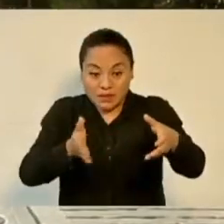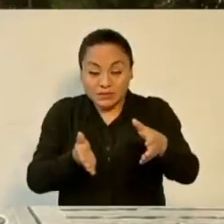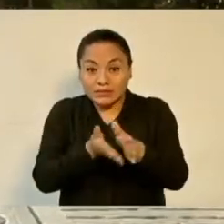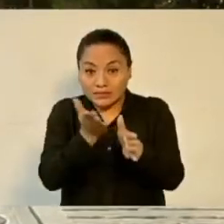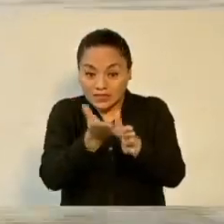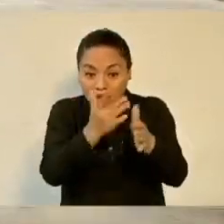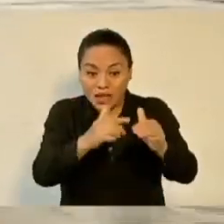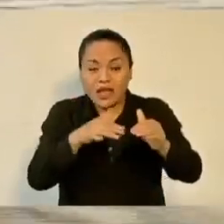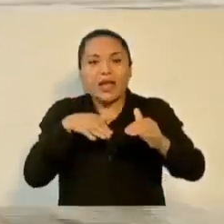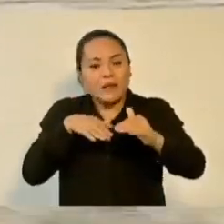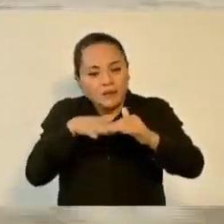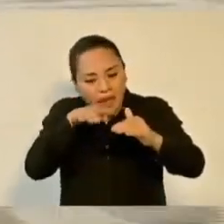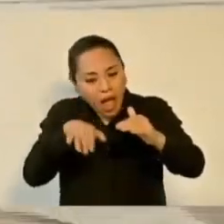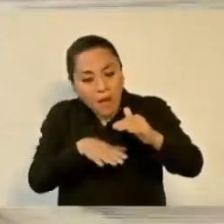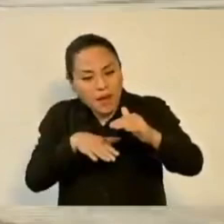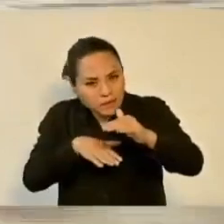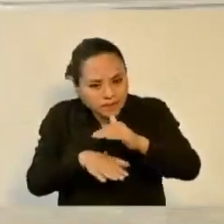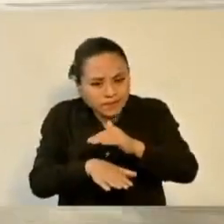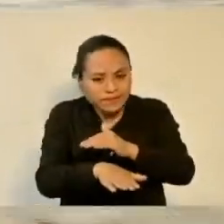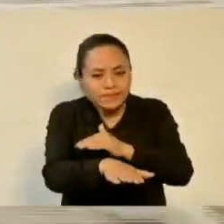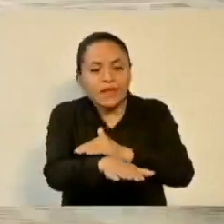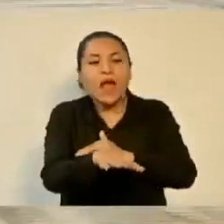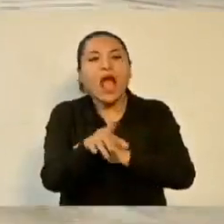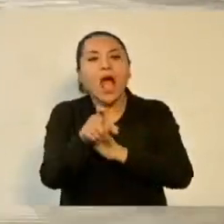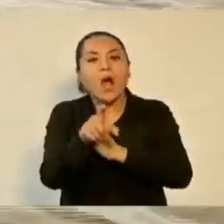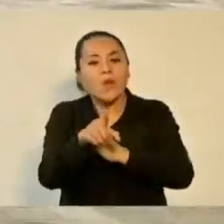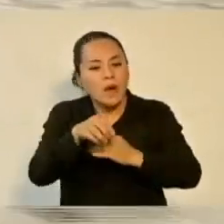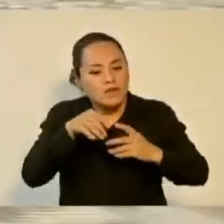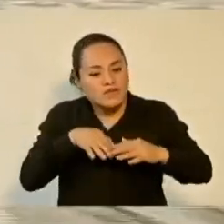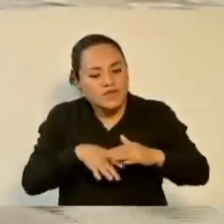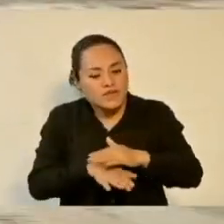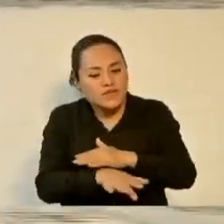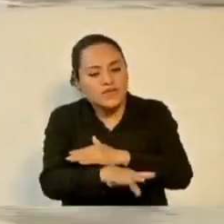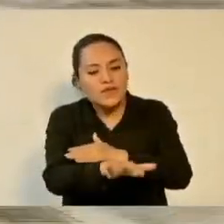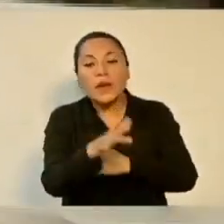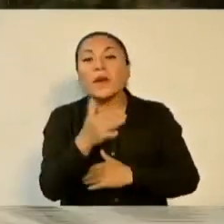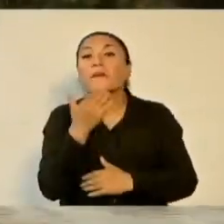que eso es lo que va a garantizar que dure más el camino.